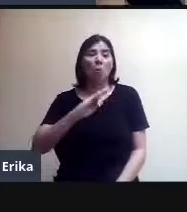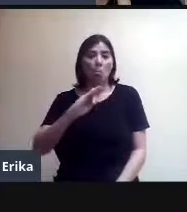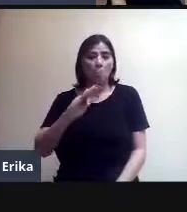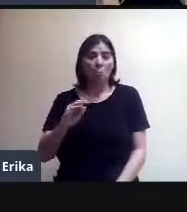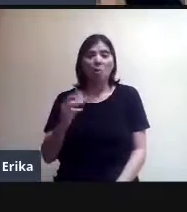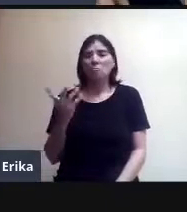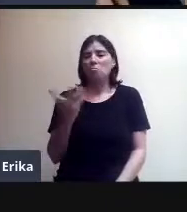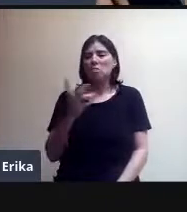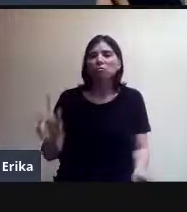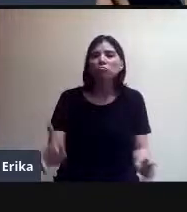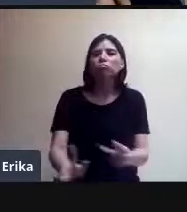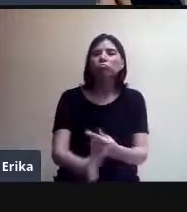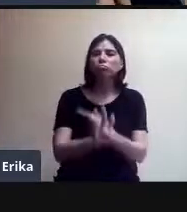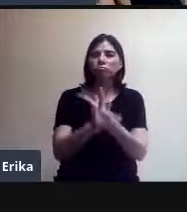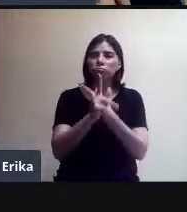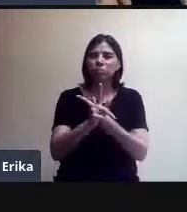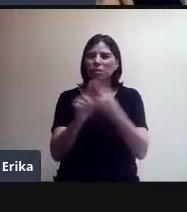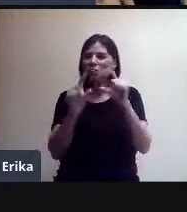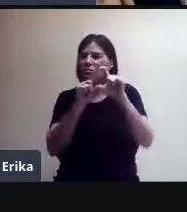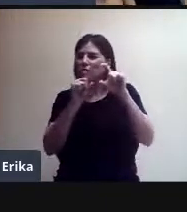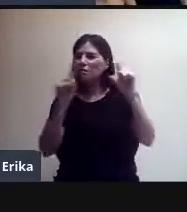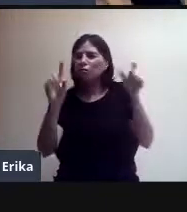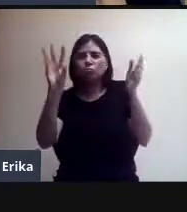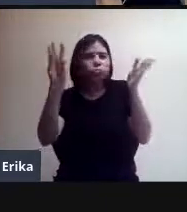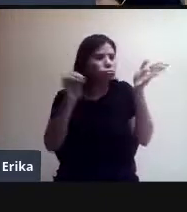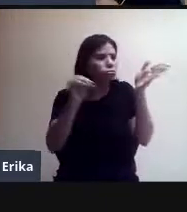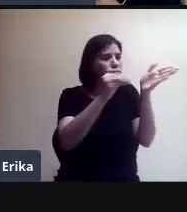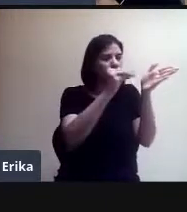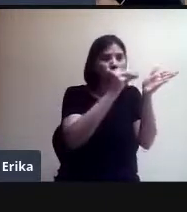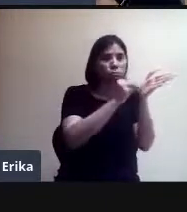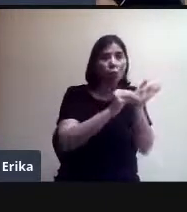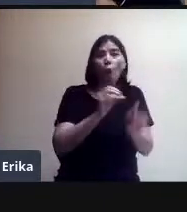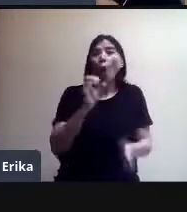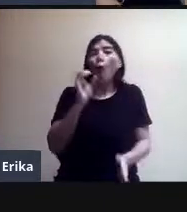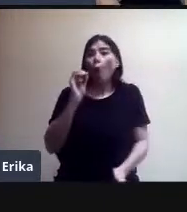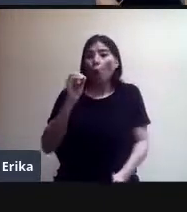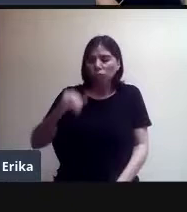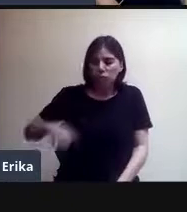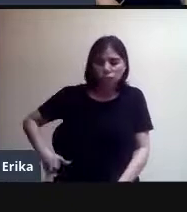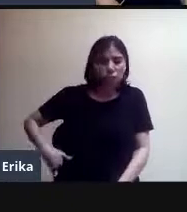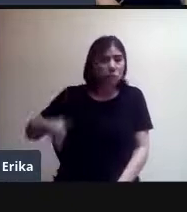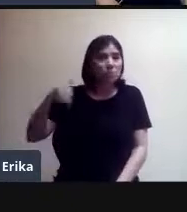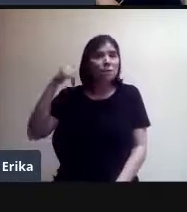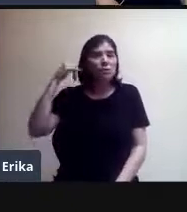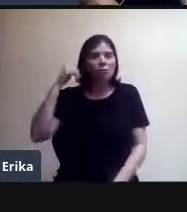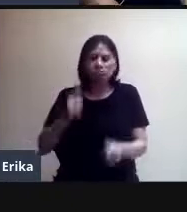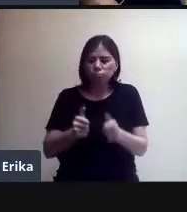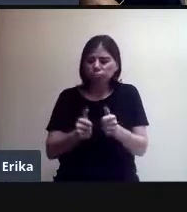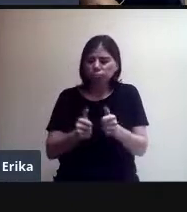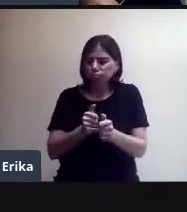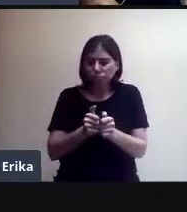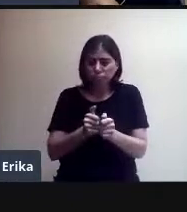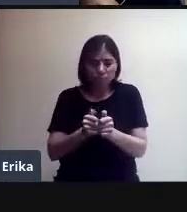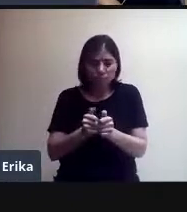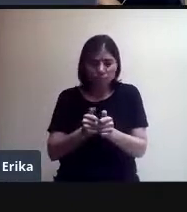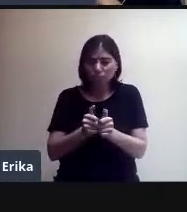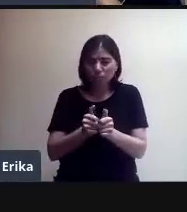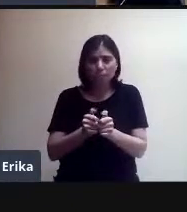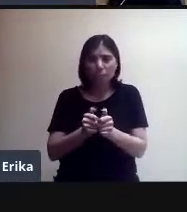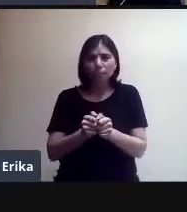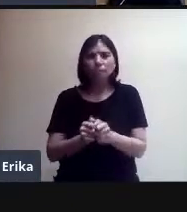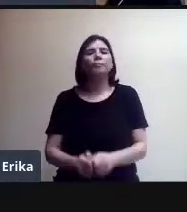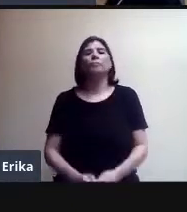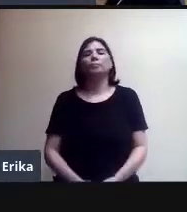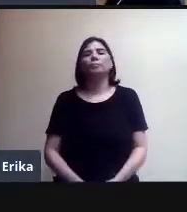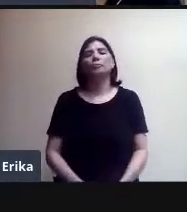también podemos hacerlo, recuerden, desde nuestro celular. Desde nuestro celular podemos hacerlo. Ya sea que tengamos el sistema